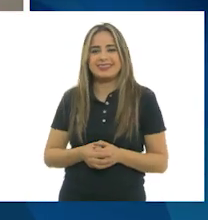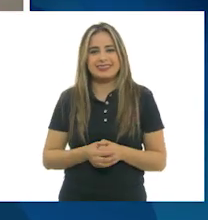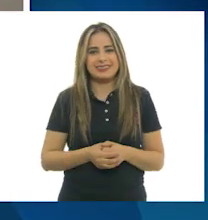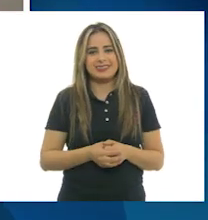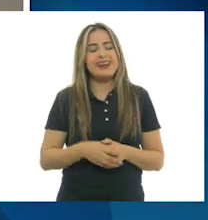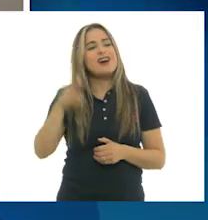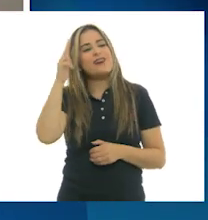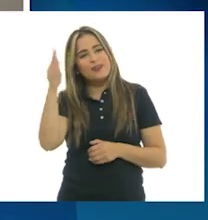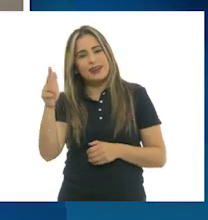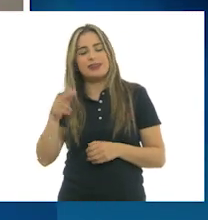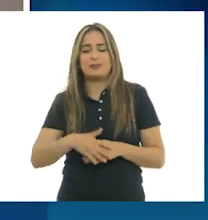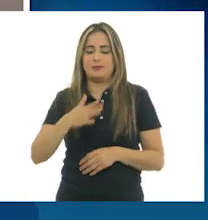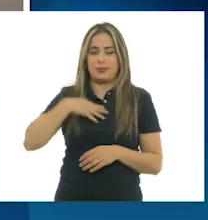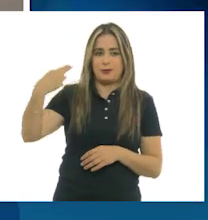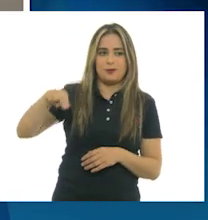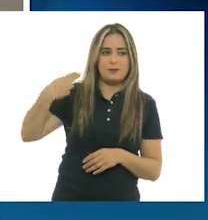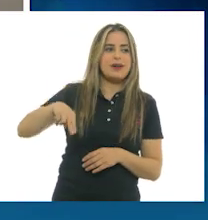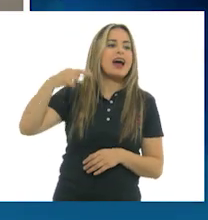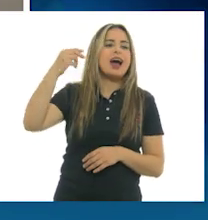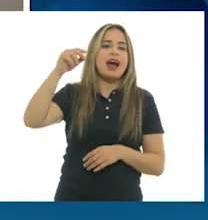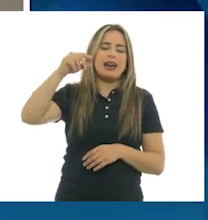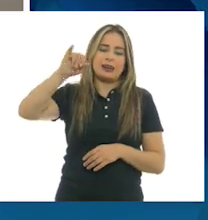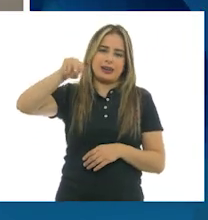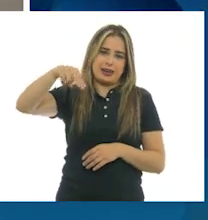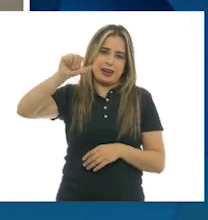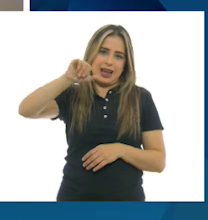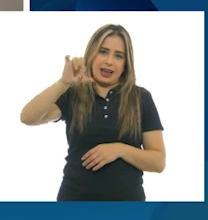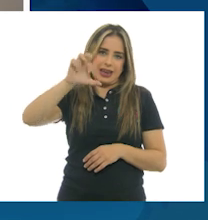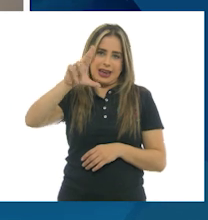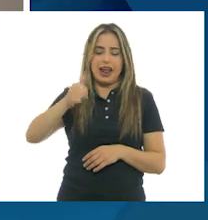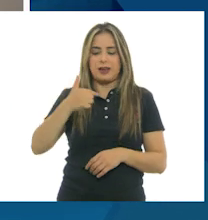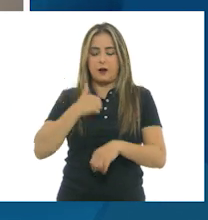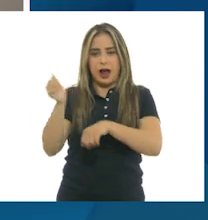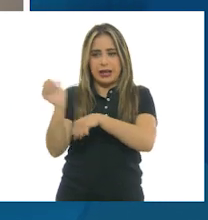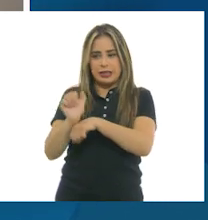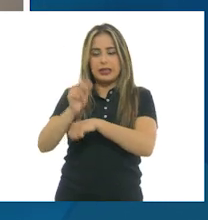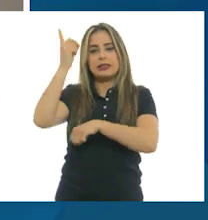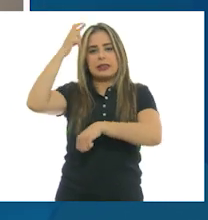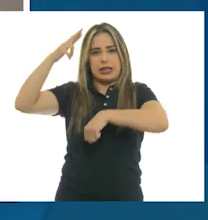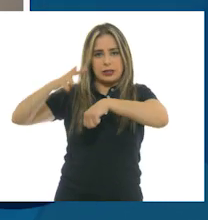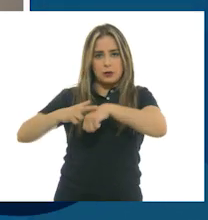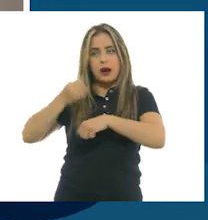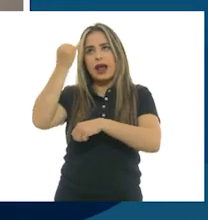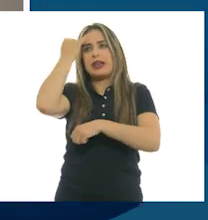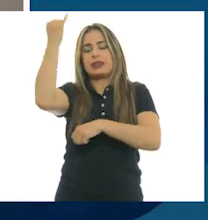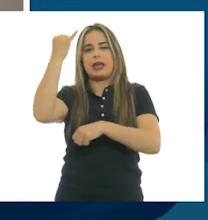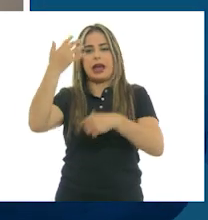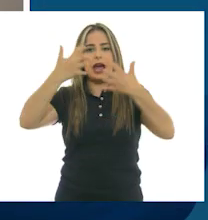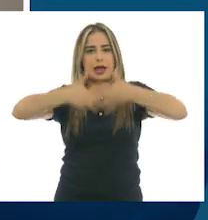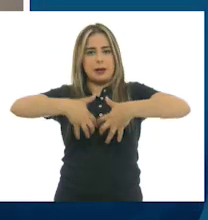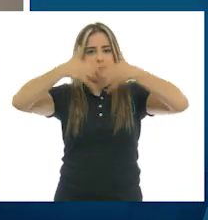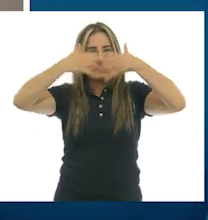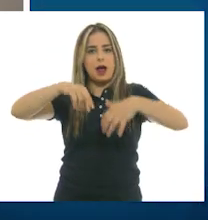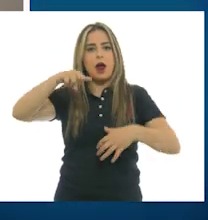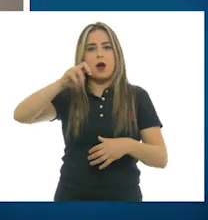Hola, ¿qué tal? Mi nombre es Geraldina Jera. Soy actriz, directora y productora en la compañía Nocturno Teatro.